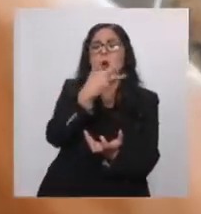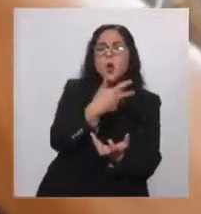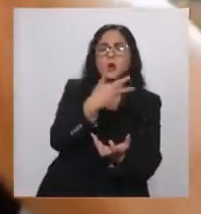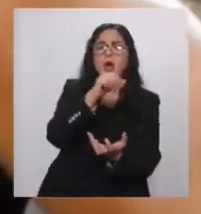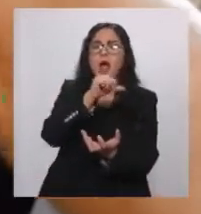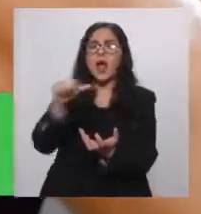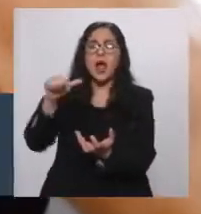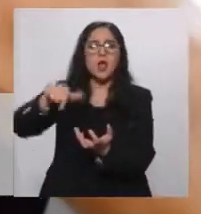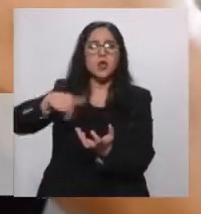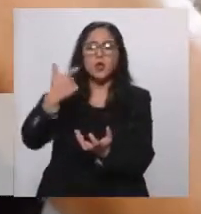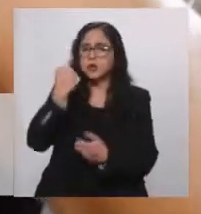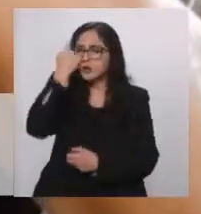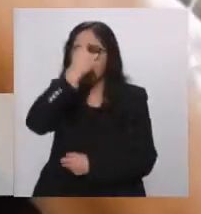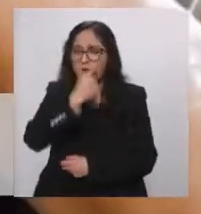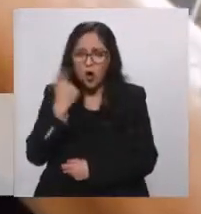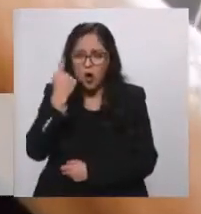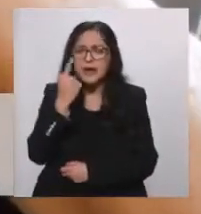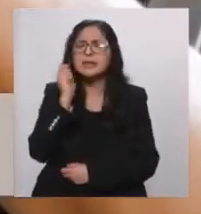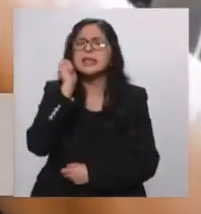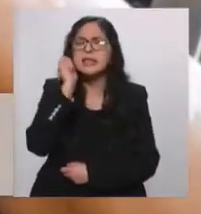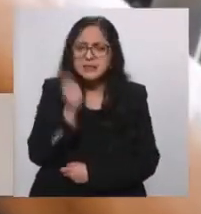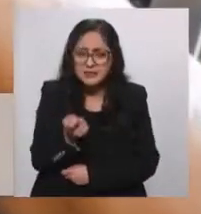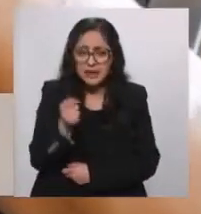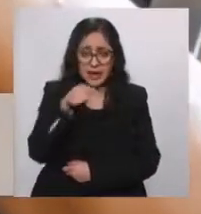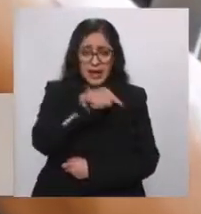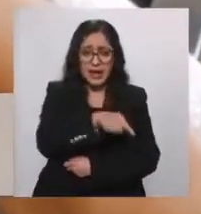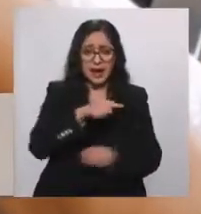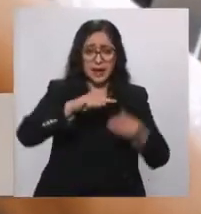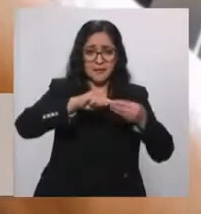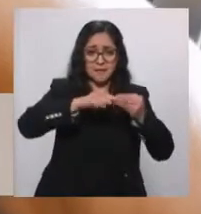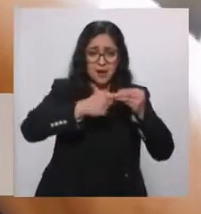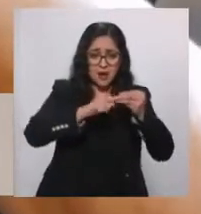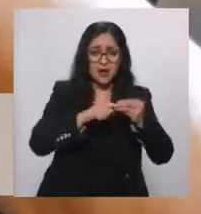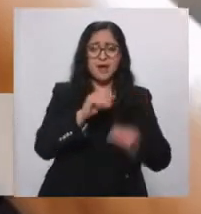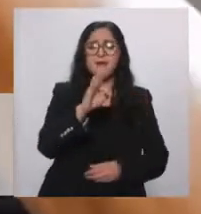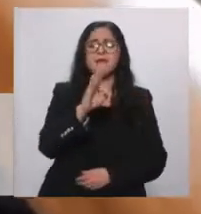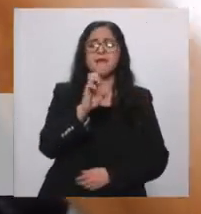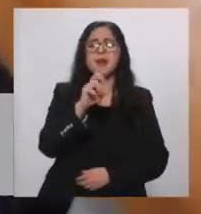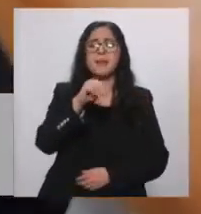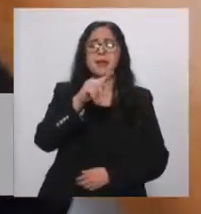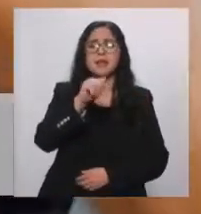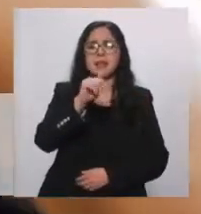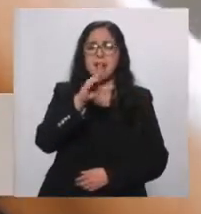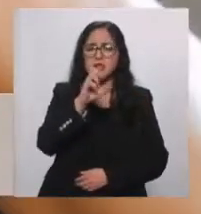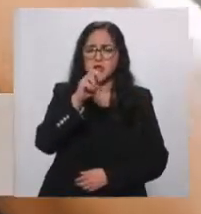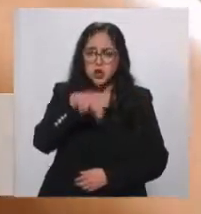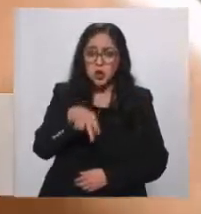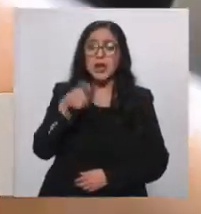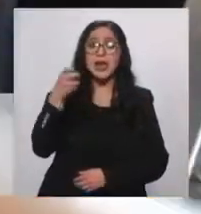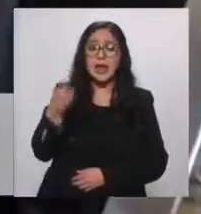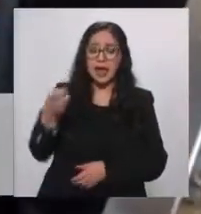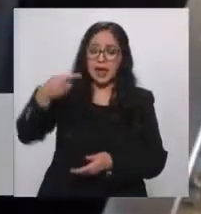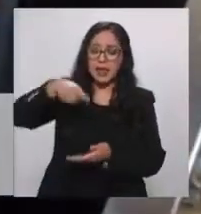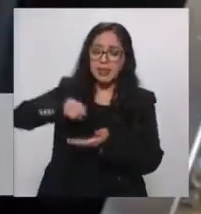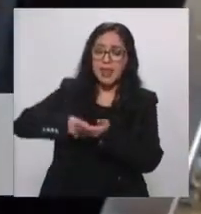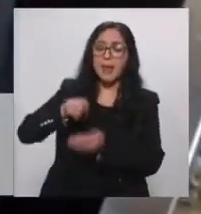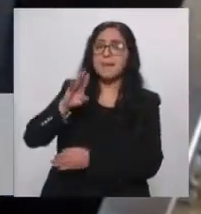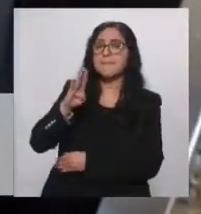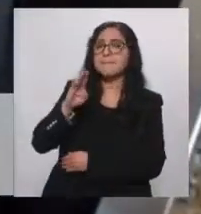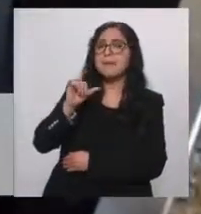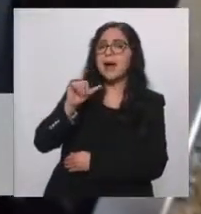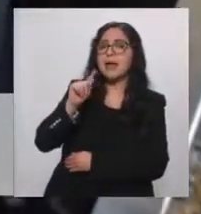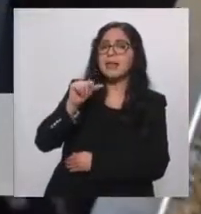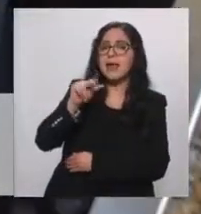remojo es el principio de la fermentación, va a empezar a activarse bacterias y enzimas y todo esto va a provocar una mejor